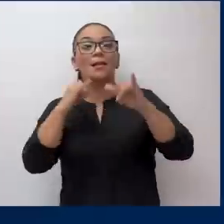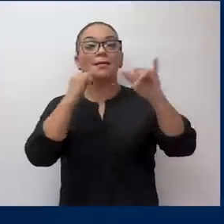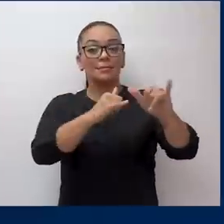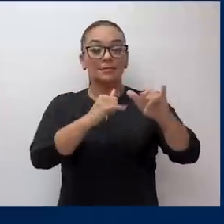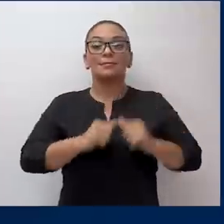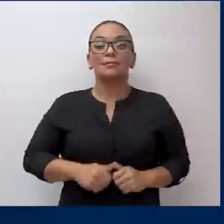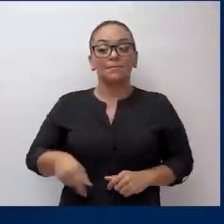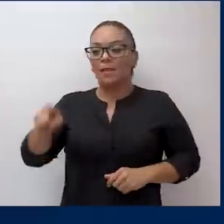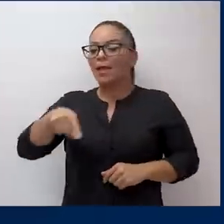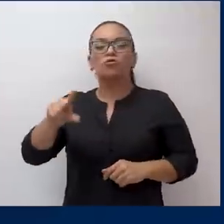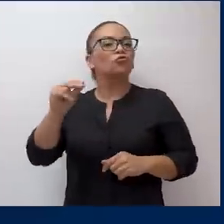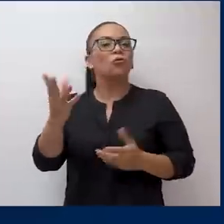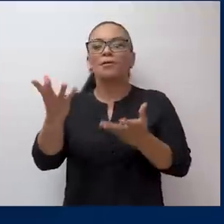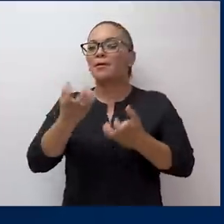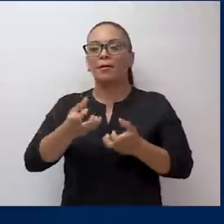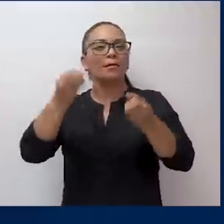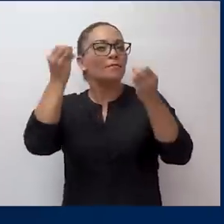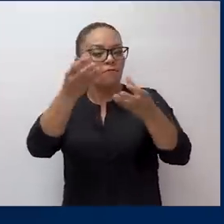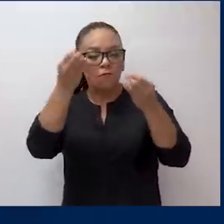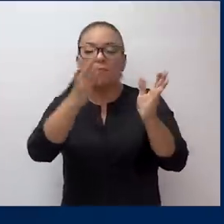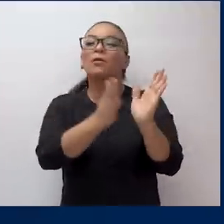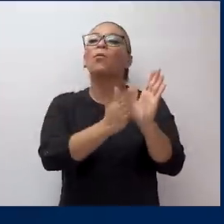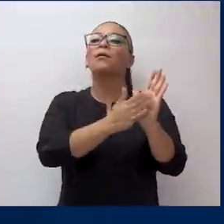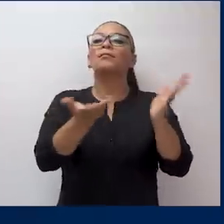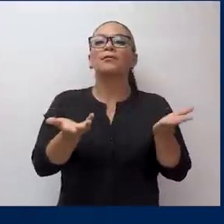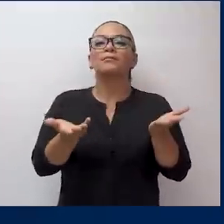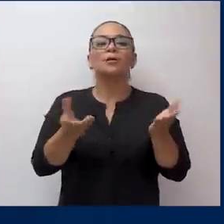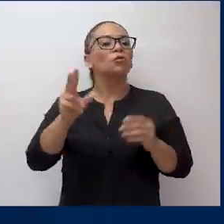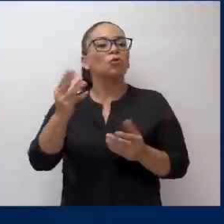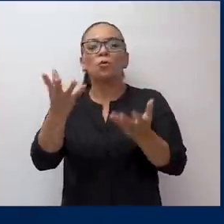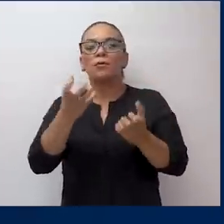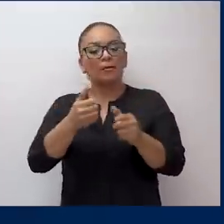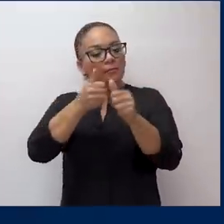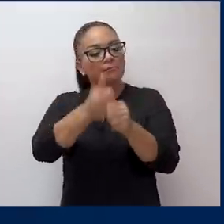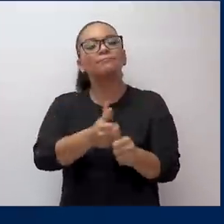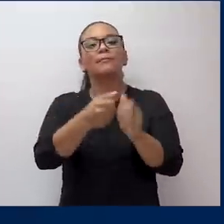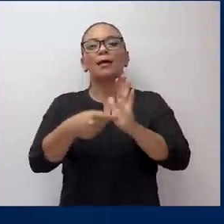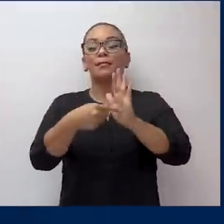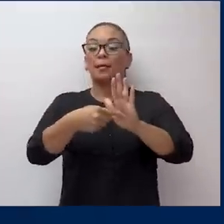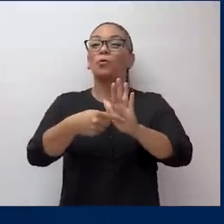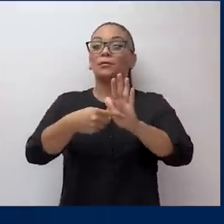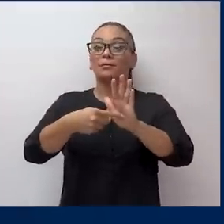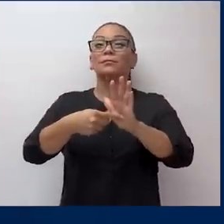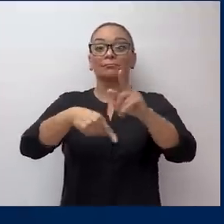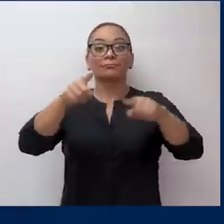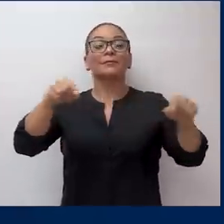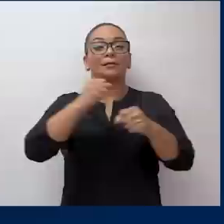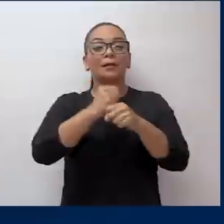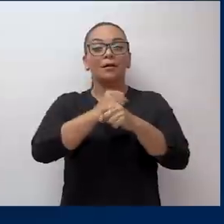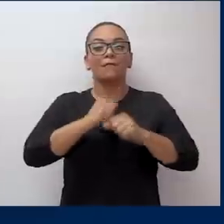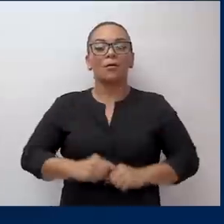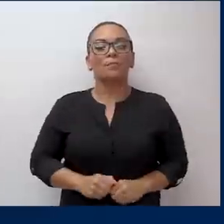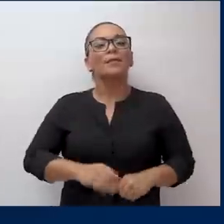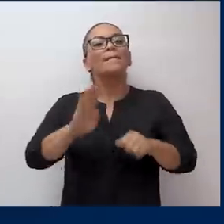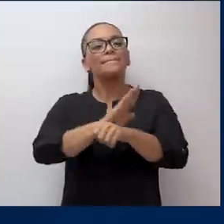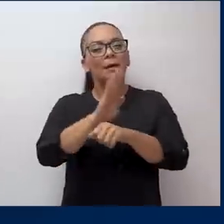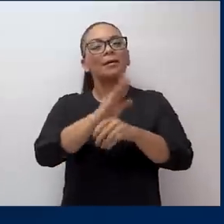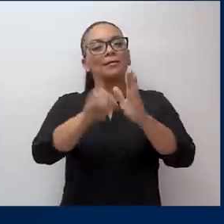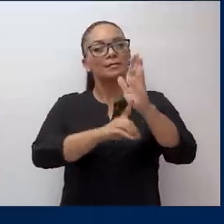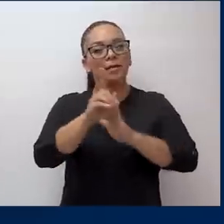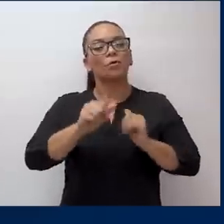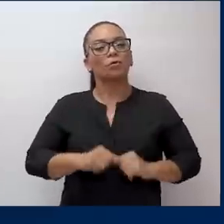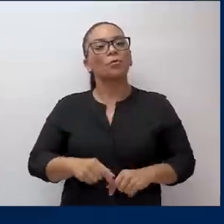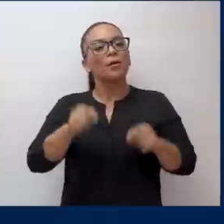para no tener que rendir cuentas ni ser sujetos a indicadores de desempeño. La Banca de